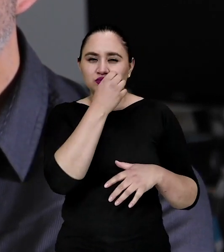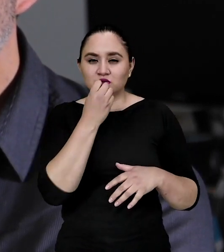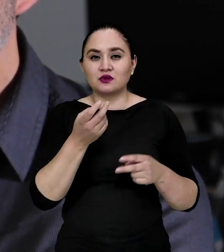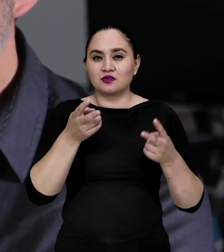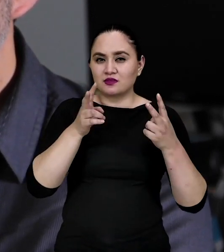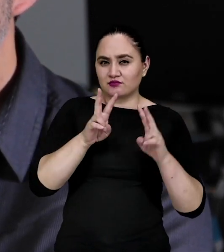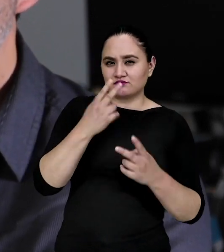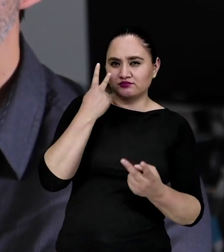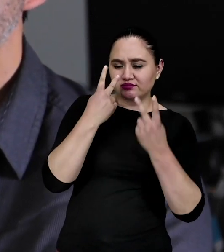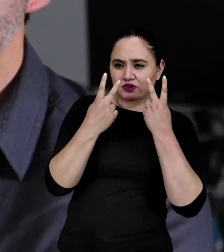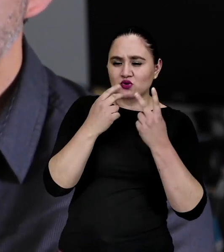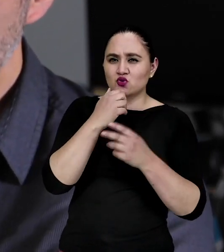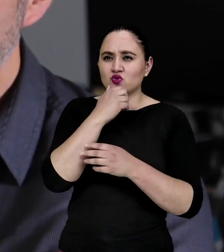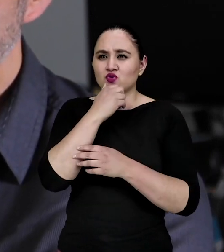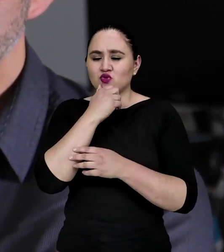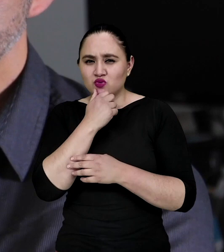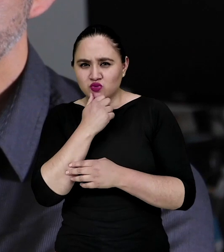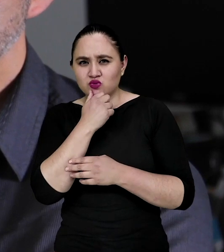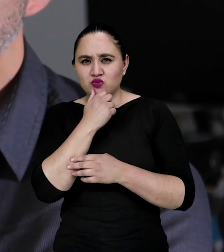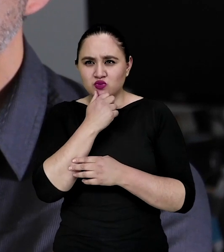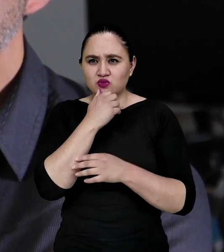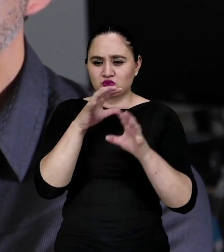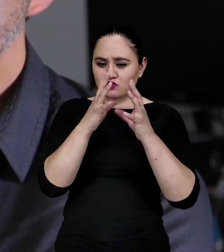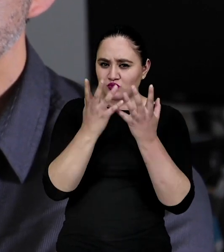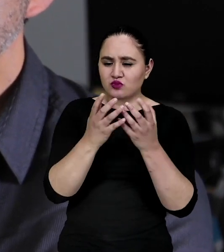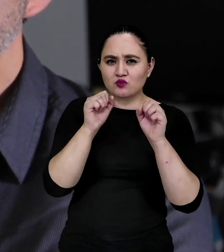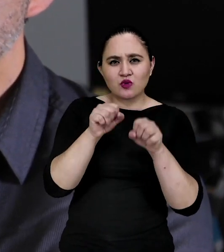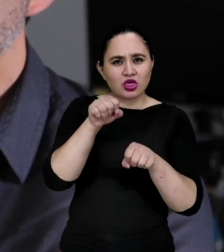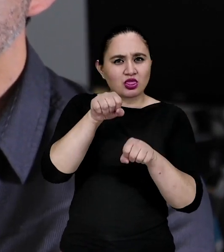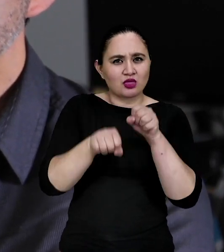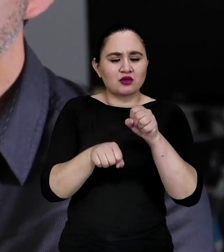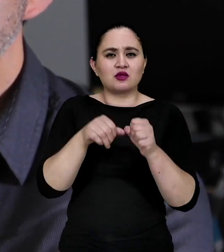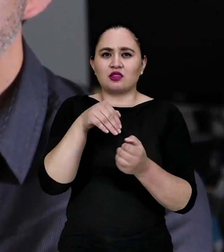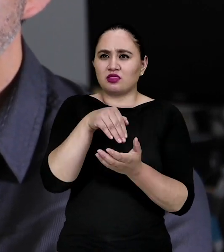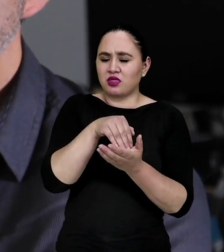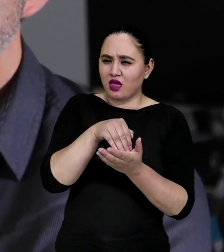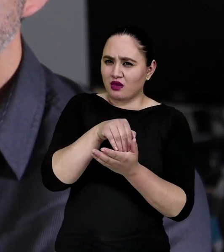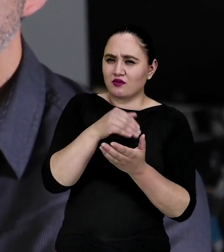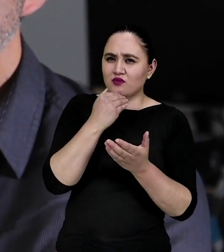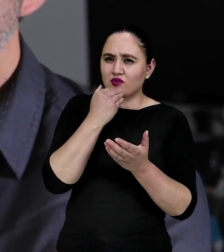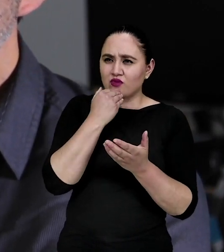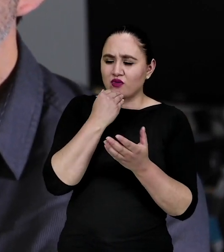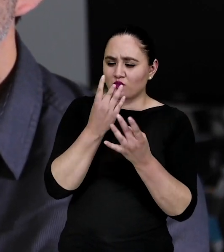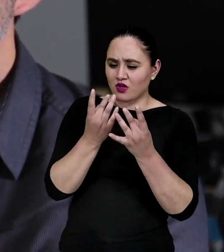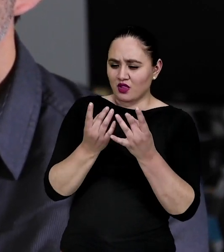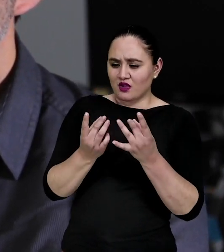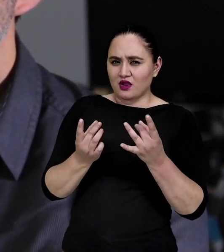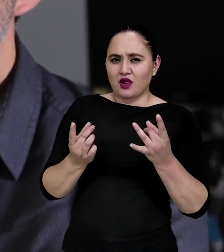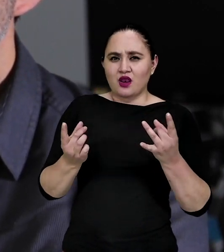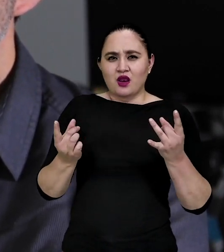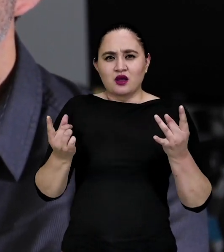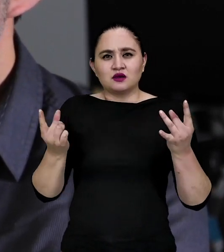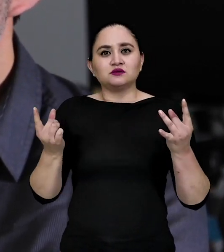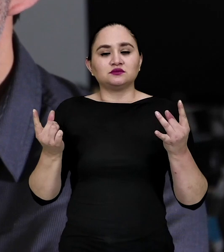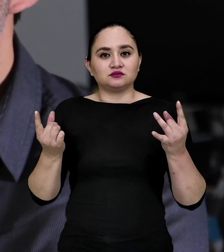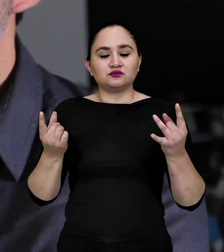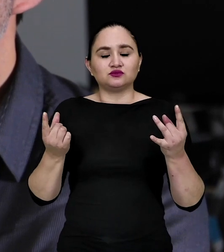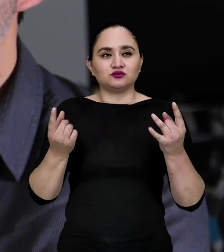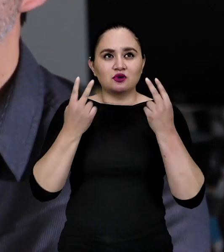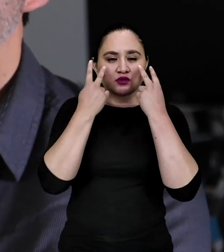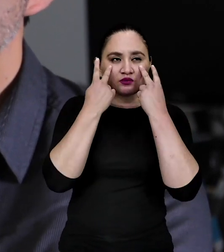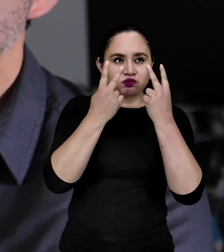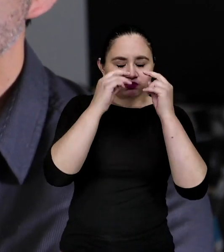y conocer también la fragilidad de nuestro planeta. Entonces, sí,